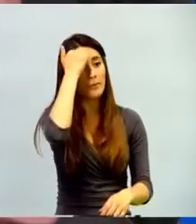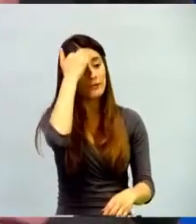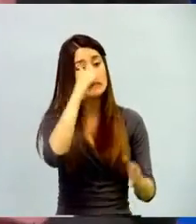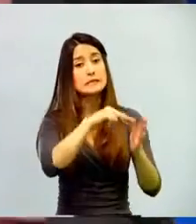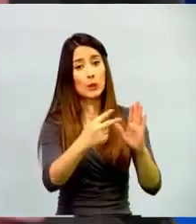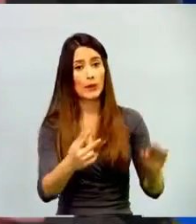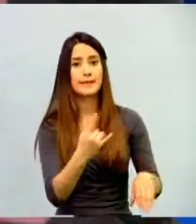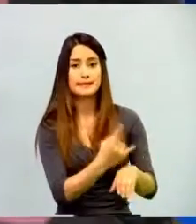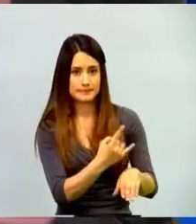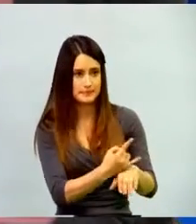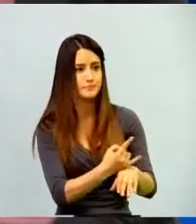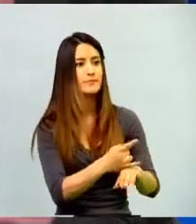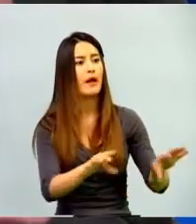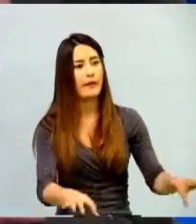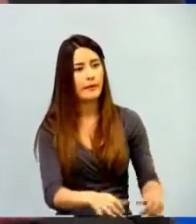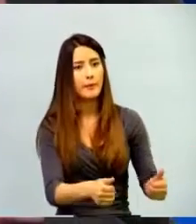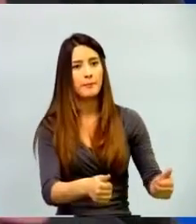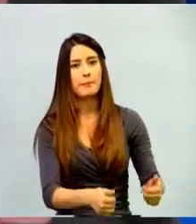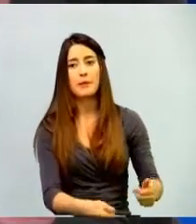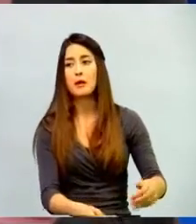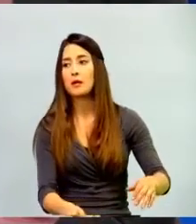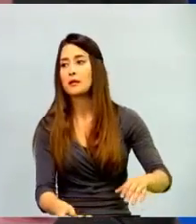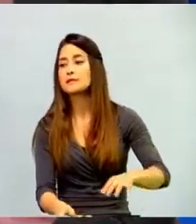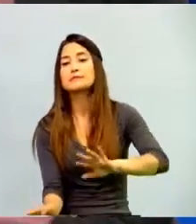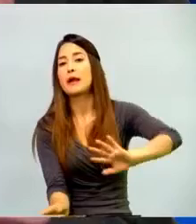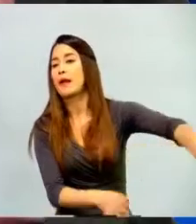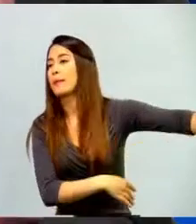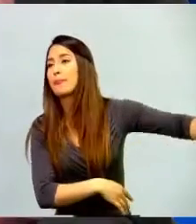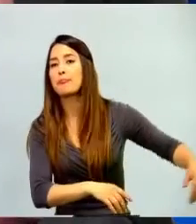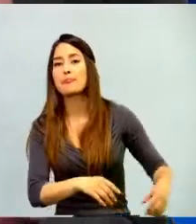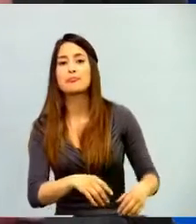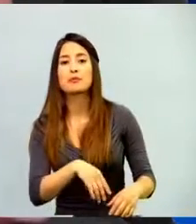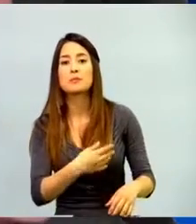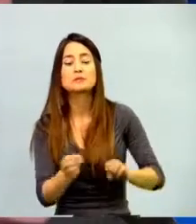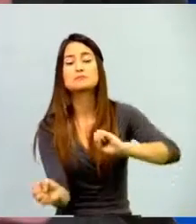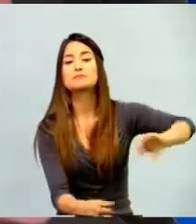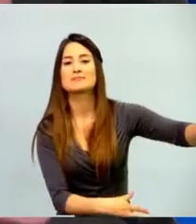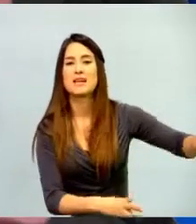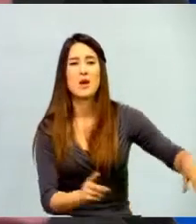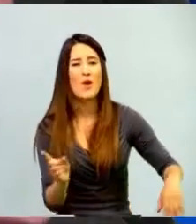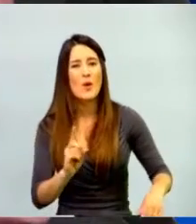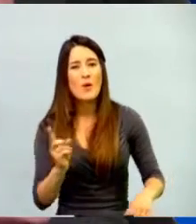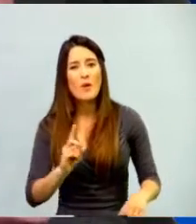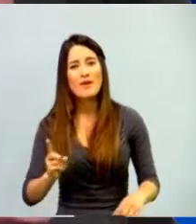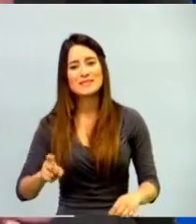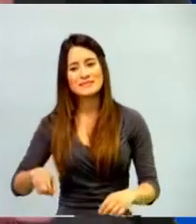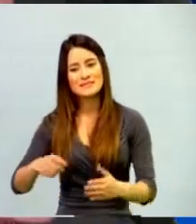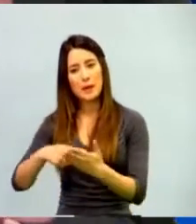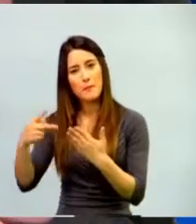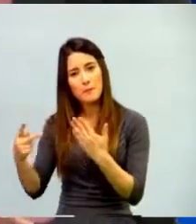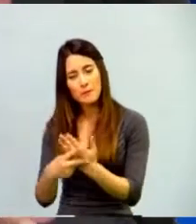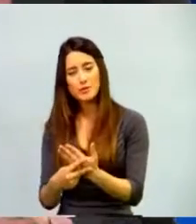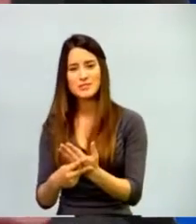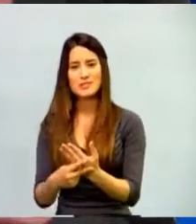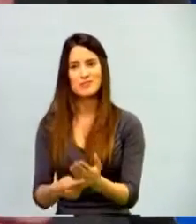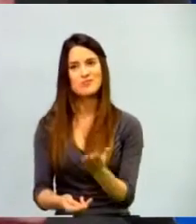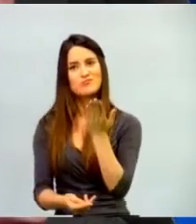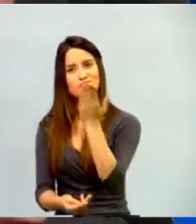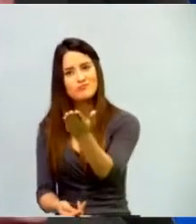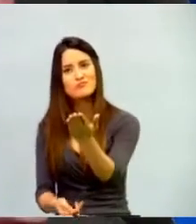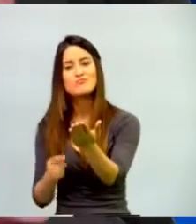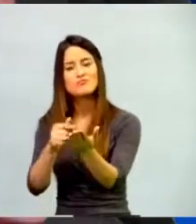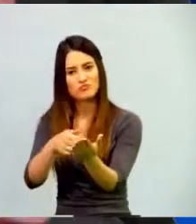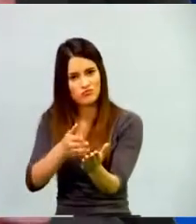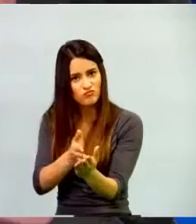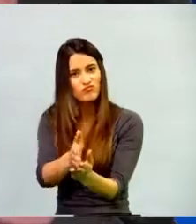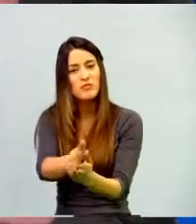actividad, hay que pensar en grande y para pensar en grande hay que vendérselo al rector y que decimos, mire, esto es sostenible en el